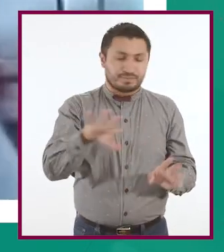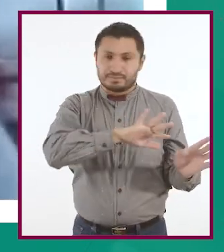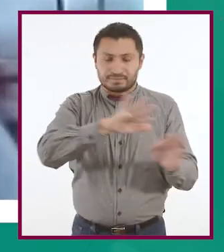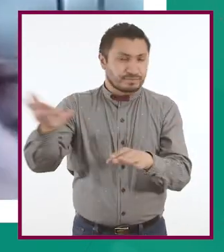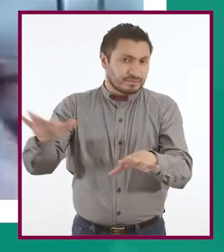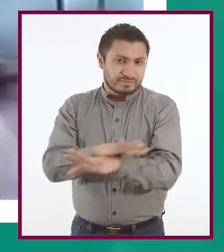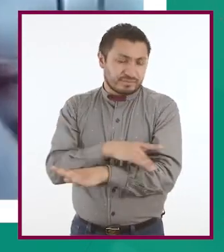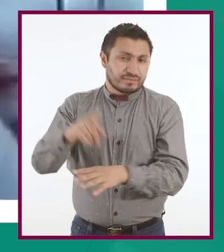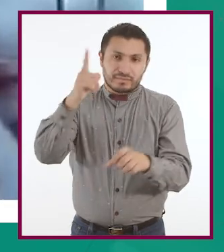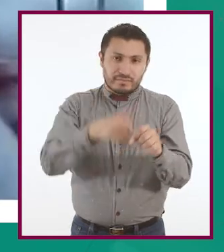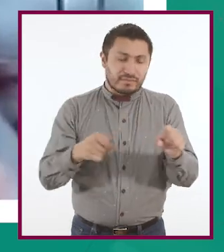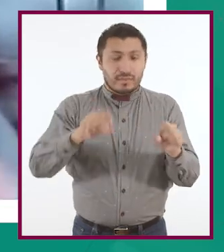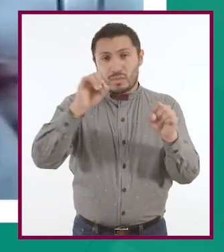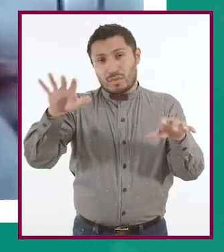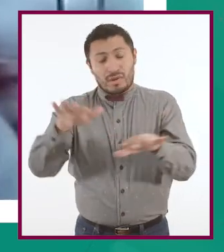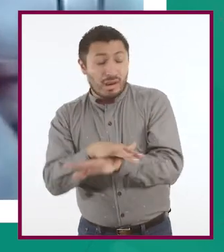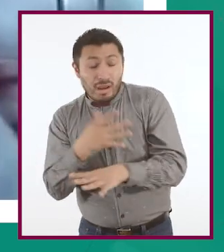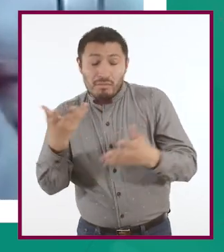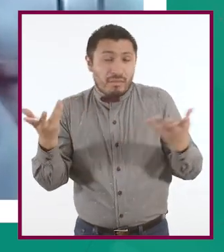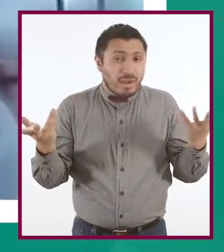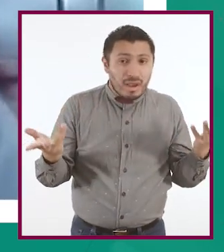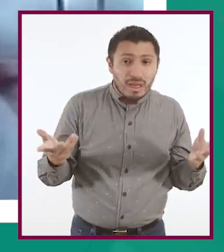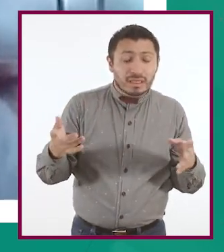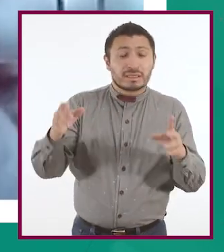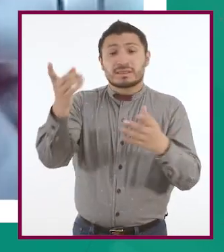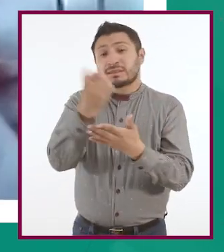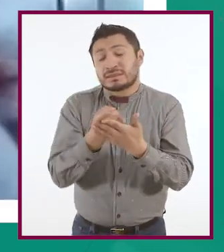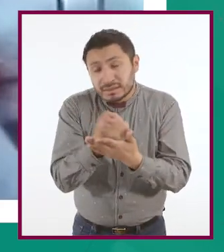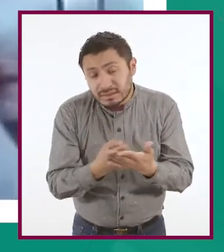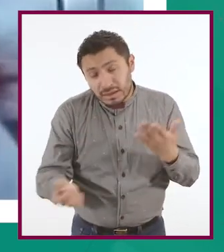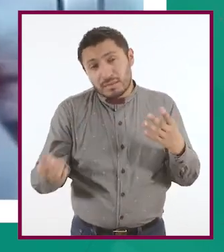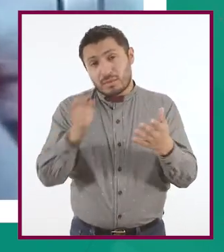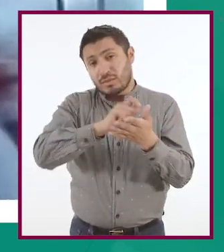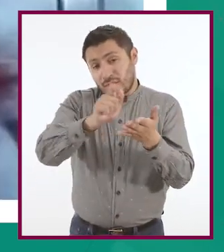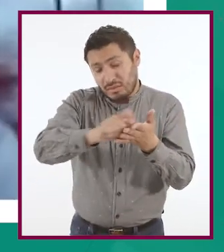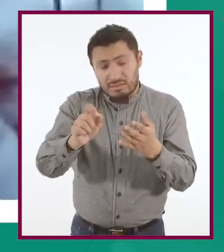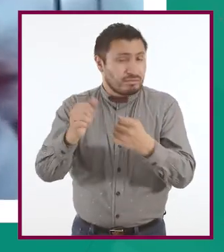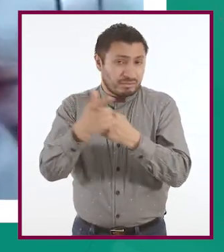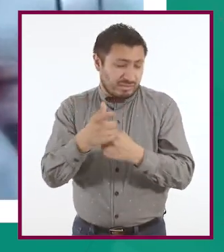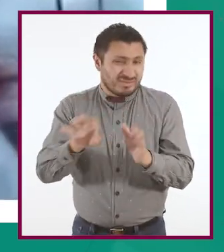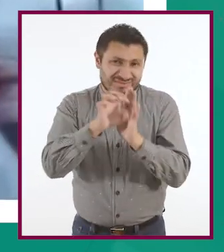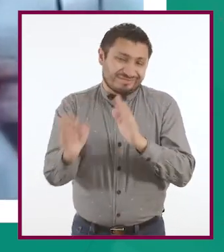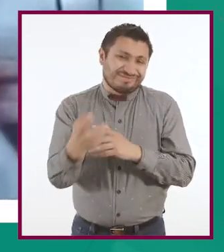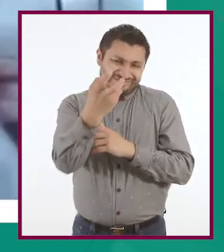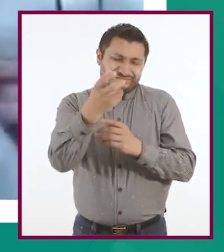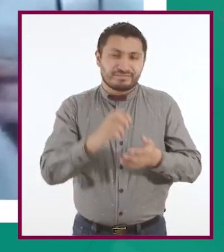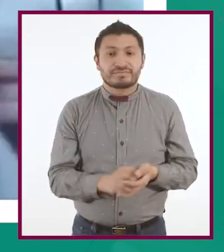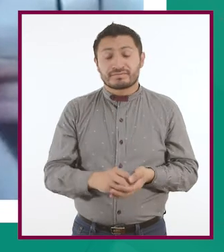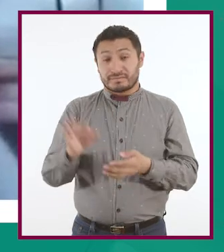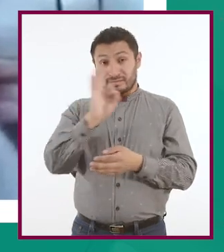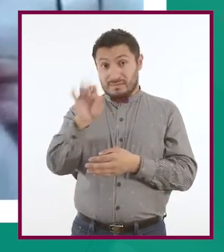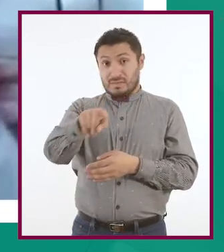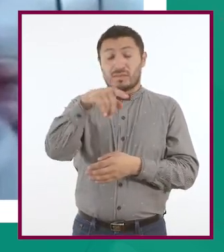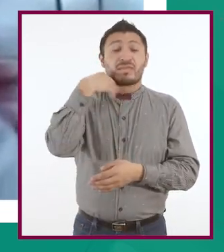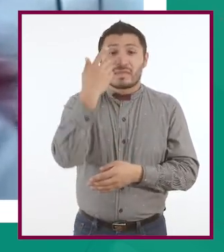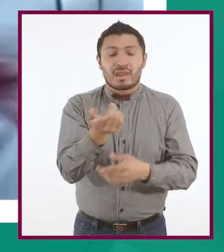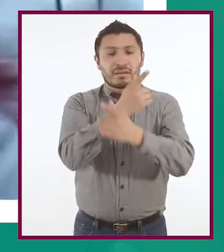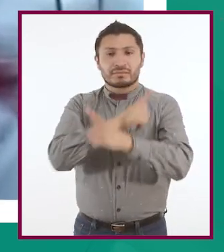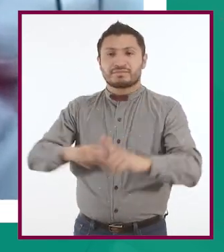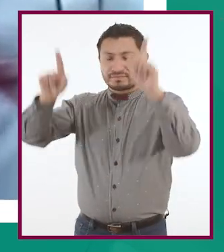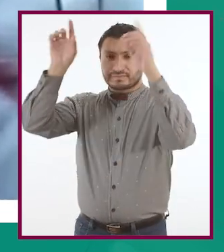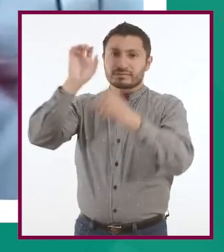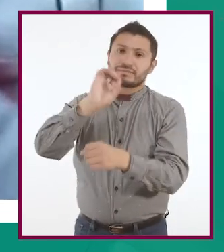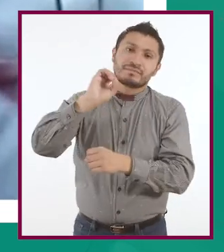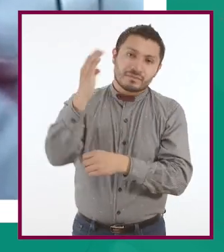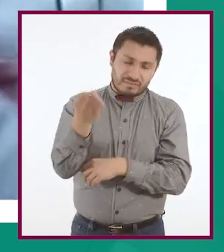cambie el color o que cambie, no sé, el diseño de las líneas. Un dibujo, ejemplo. Y si queremos libertad,